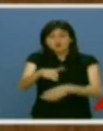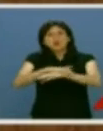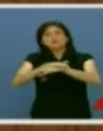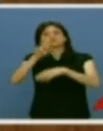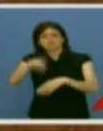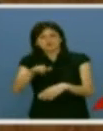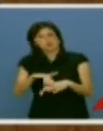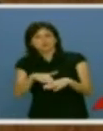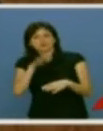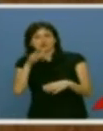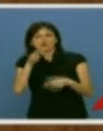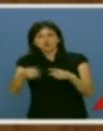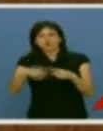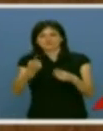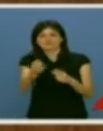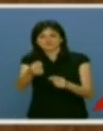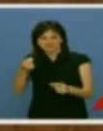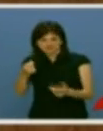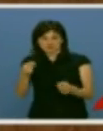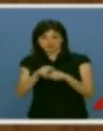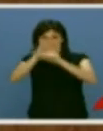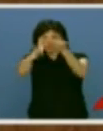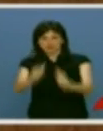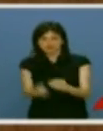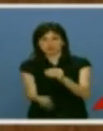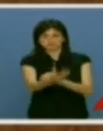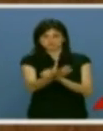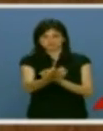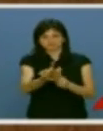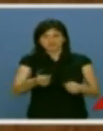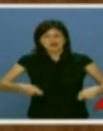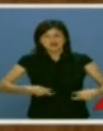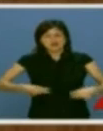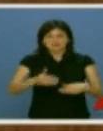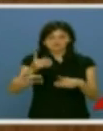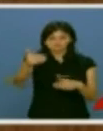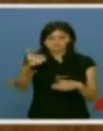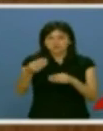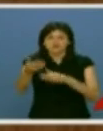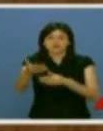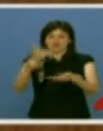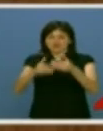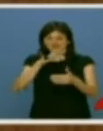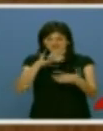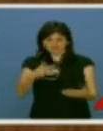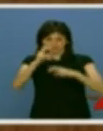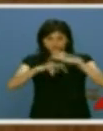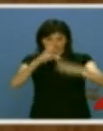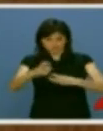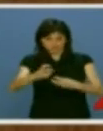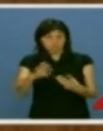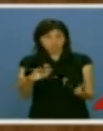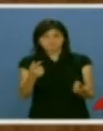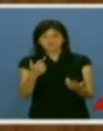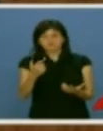también que no frenaron a tiempo e incluso impulsaron un modelo basado en gastar el dinero del futuro en el presente. Ya le dije que la responsabilidad es